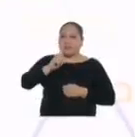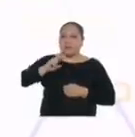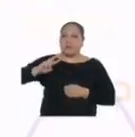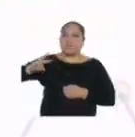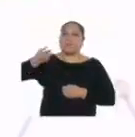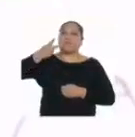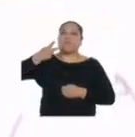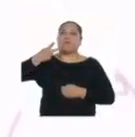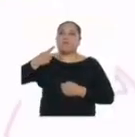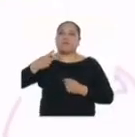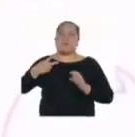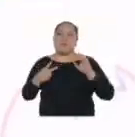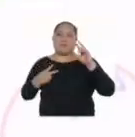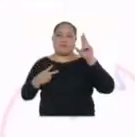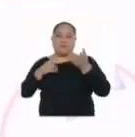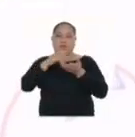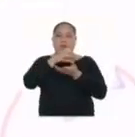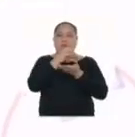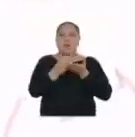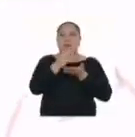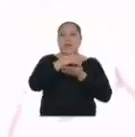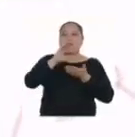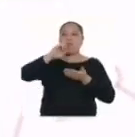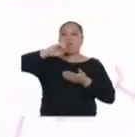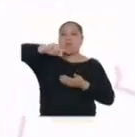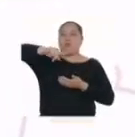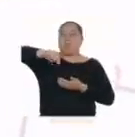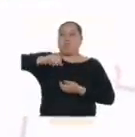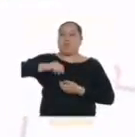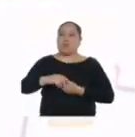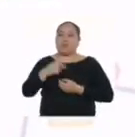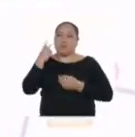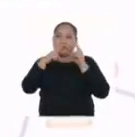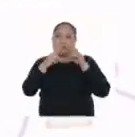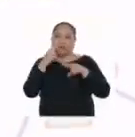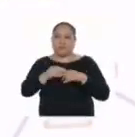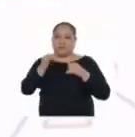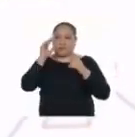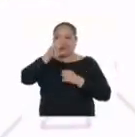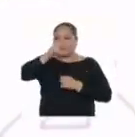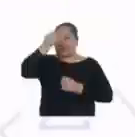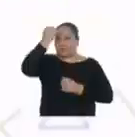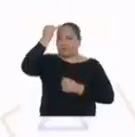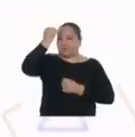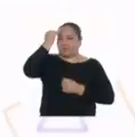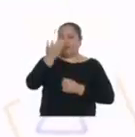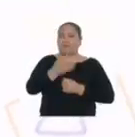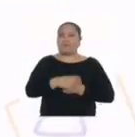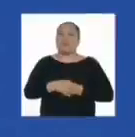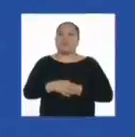hay el doble de vitamina C que en la mandarina y en el limón. Veamos nuestras tres hipótesis de la investigación.